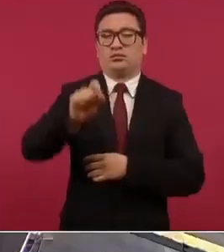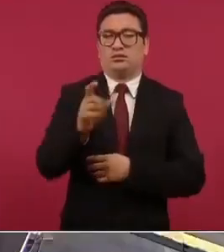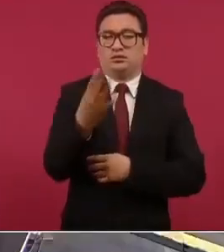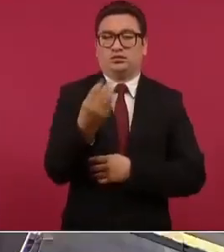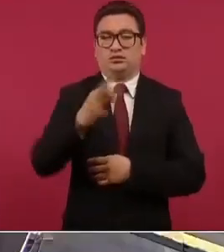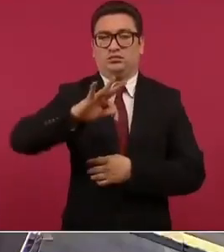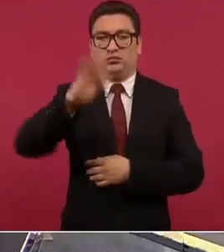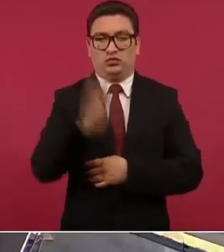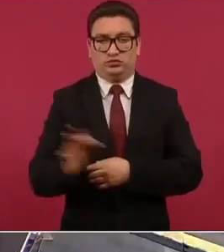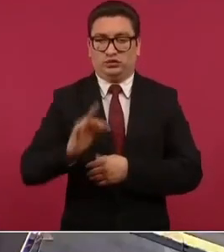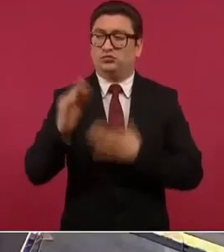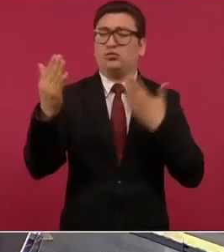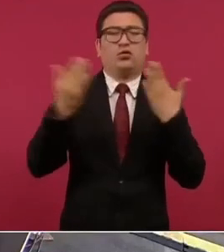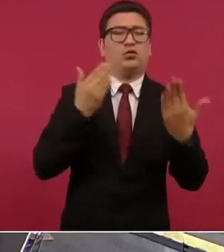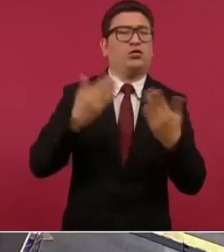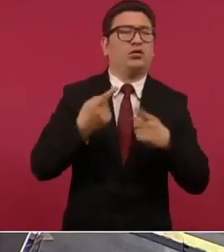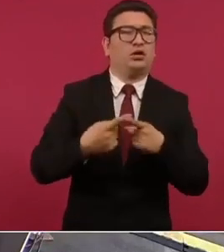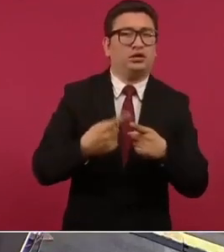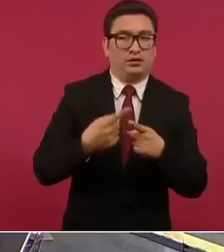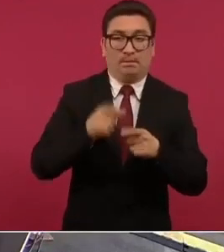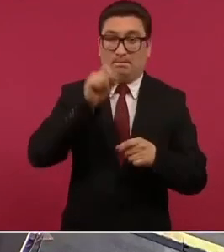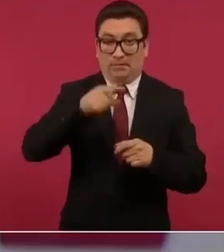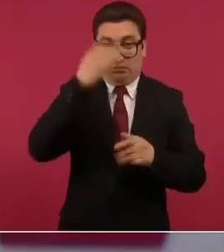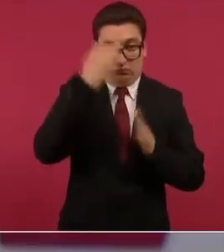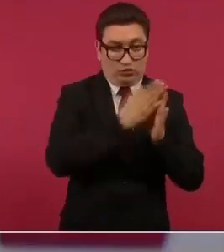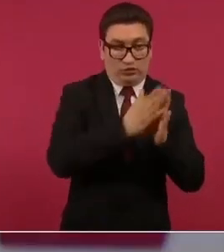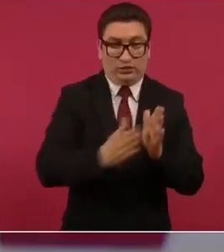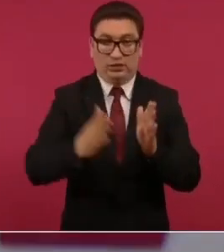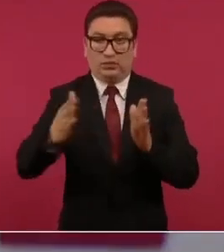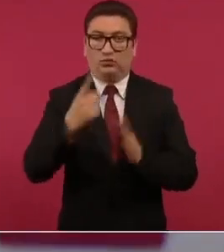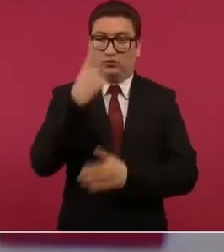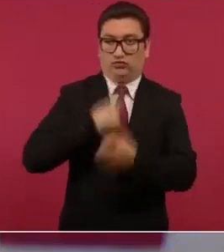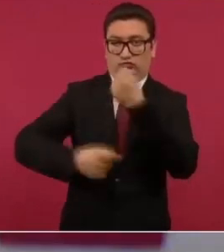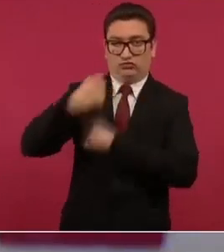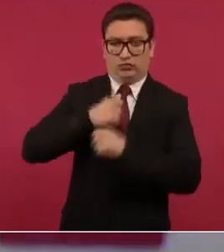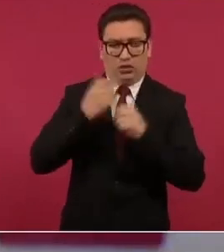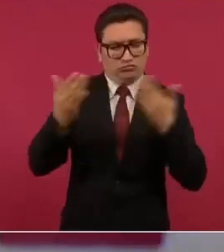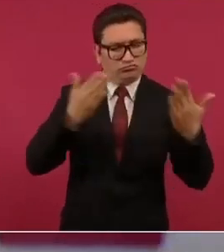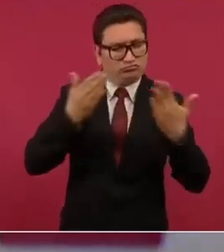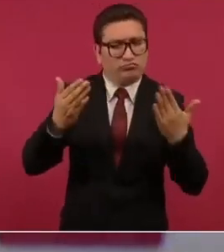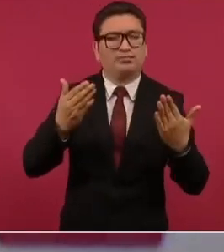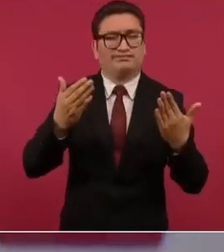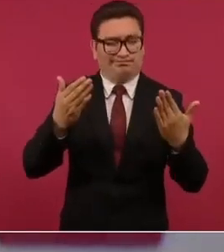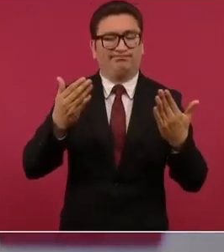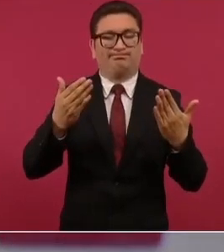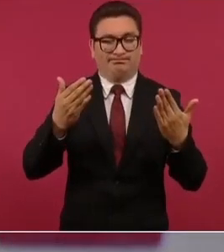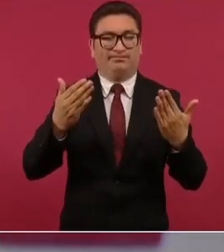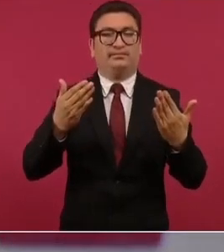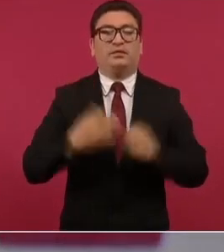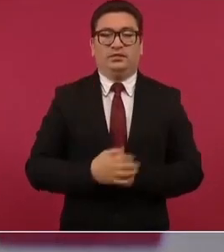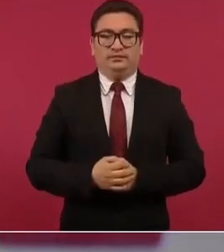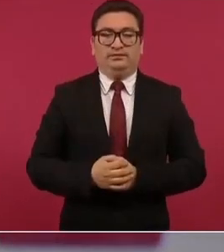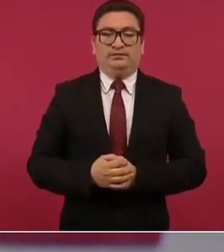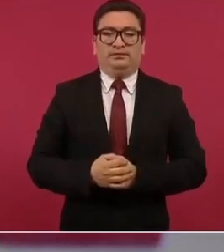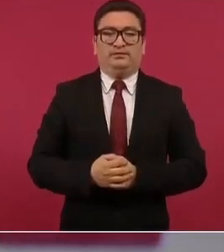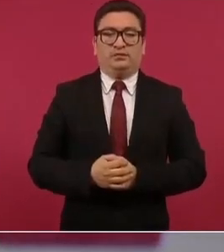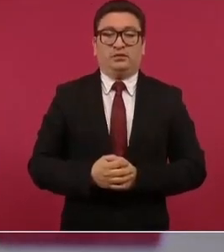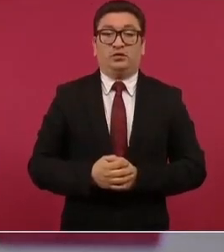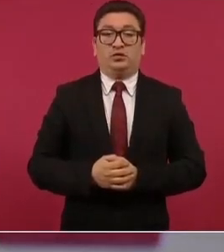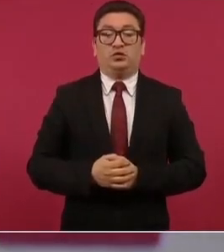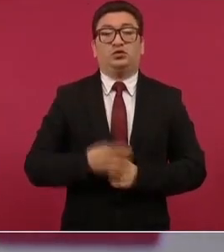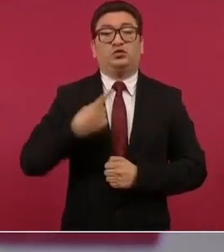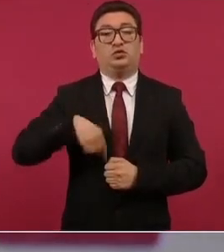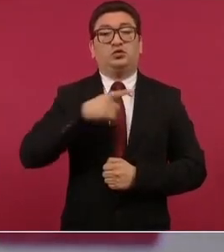en comparación con el mismo periodo del año pasado somos el